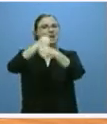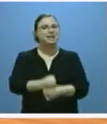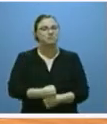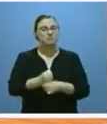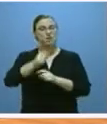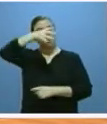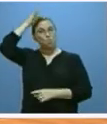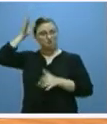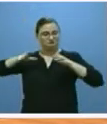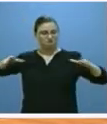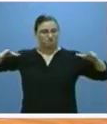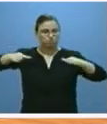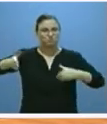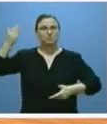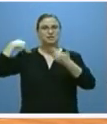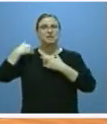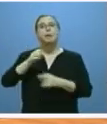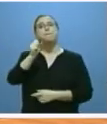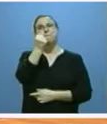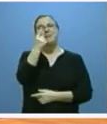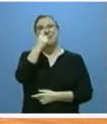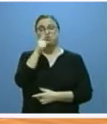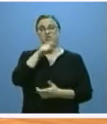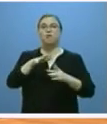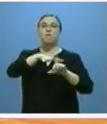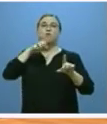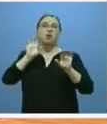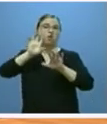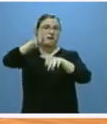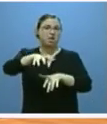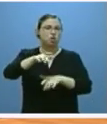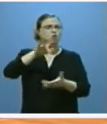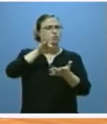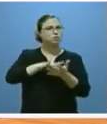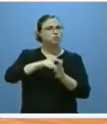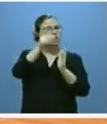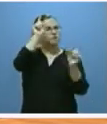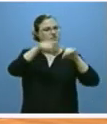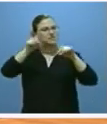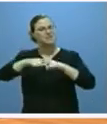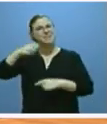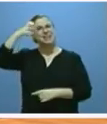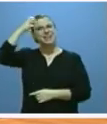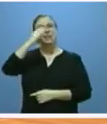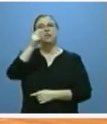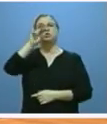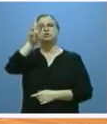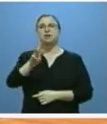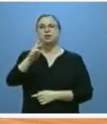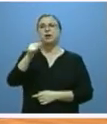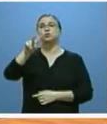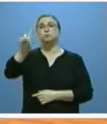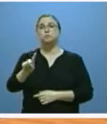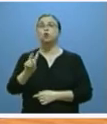Numancia, el milenario del Fuero de León, varios acontecimientos relativos a los reinados de Fernando III y Carlos I, el segundo